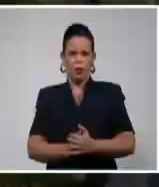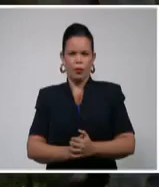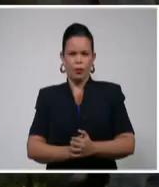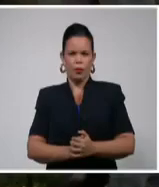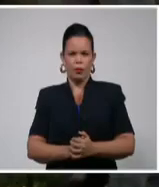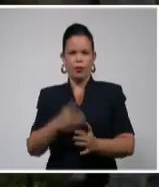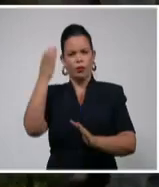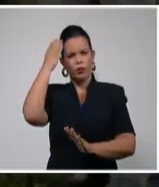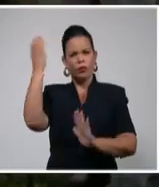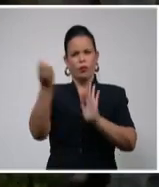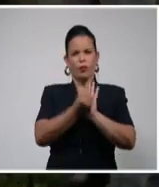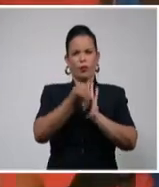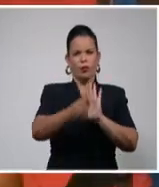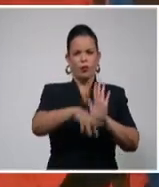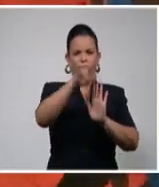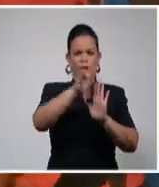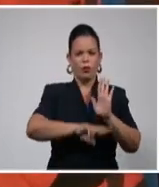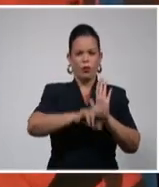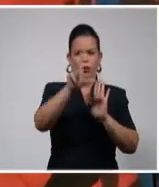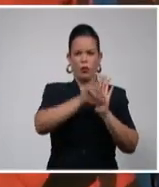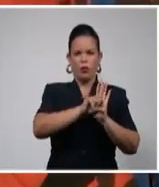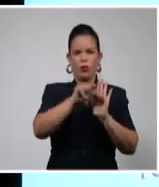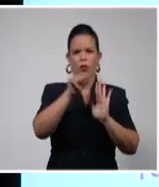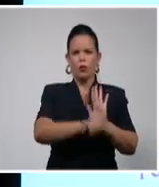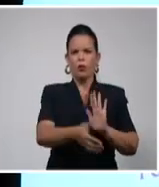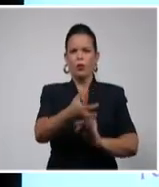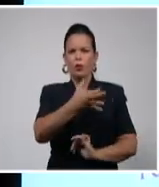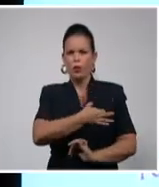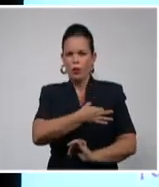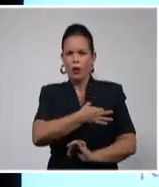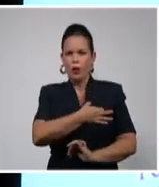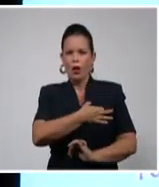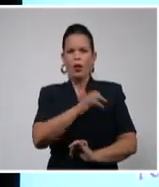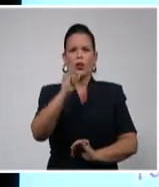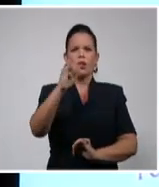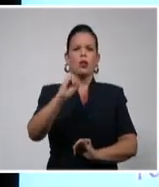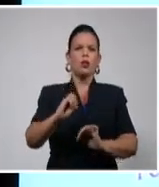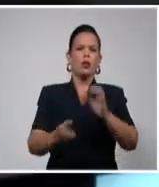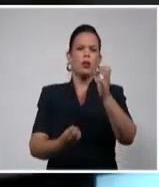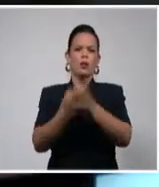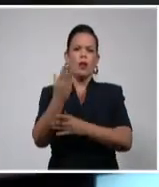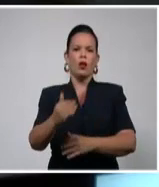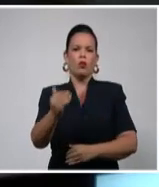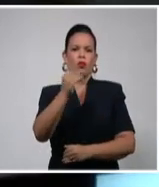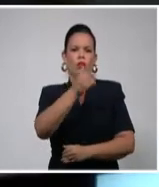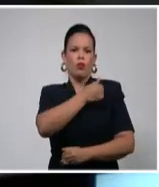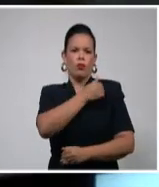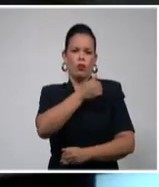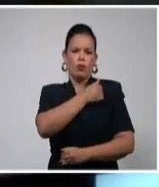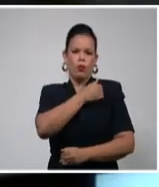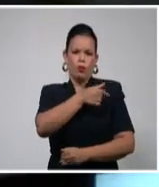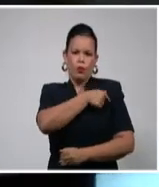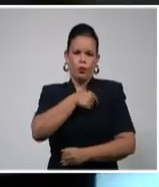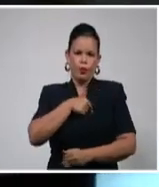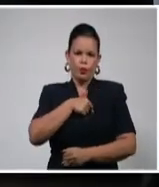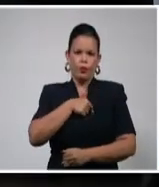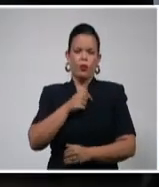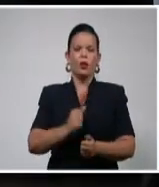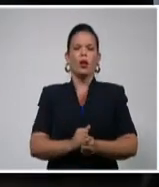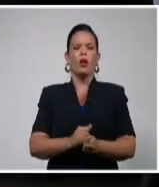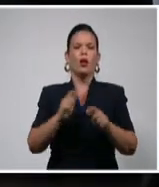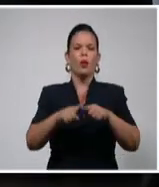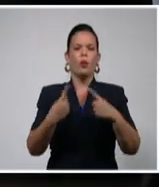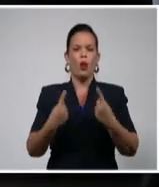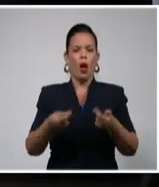decreto ley para la creación de la medalla conmemorativa 60 aniversario del Ministerio del Interior para en ocasión de esta efeméride